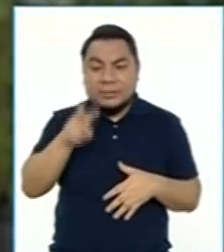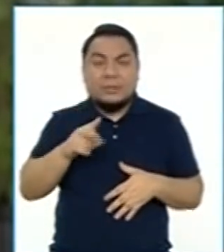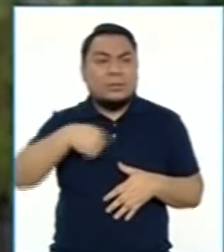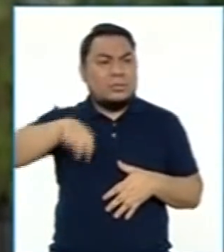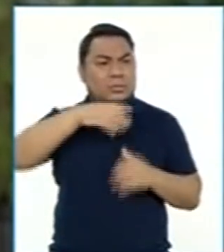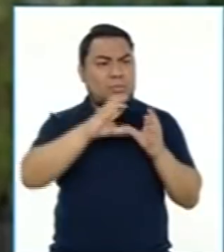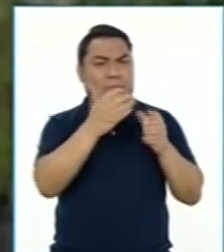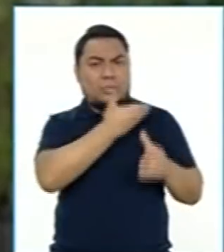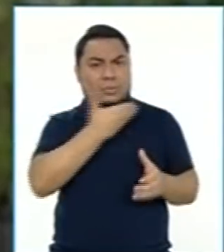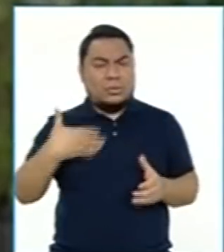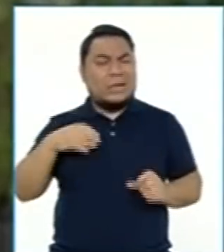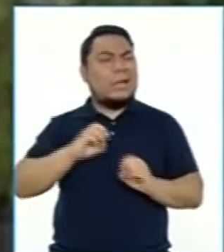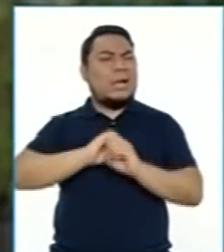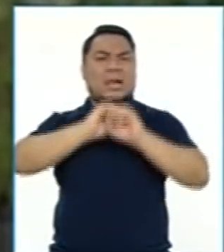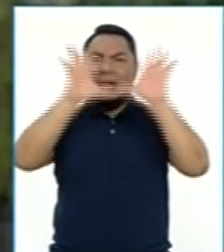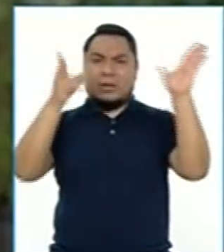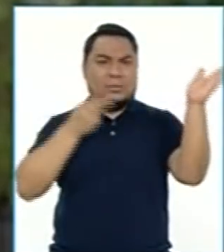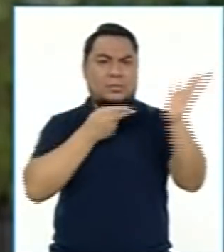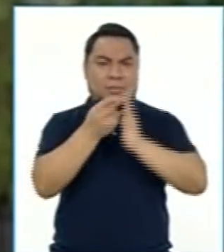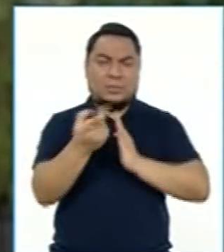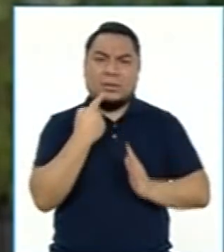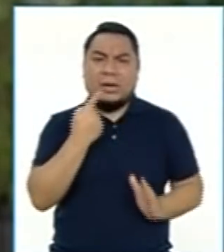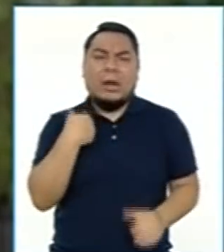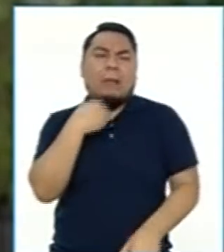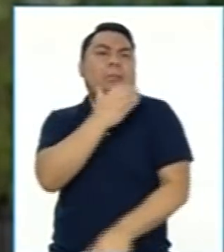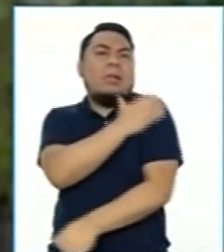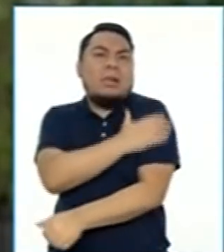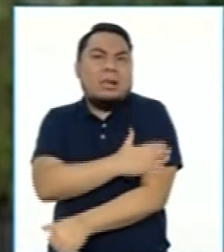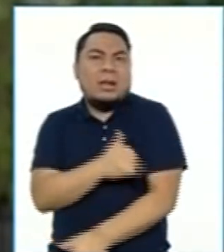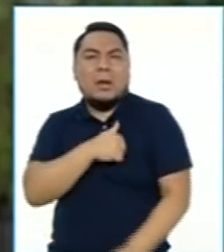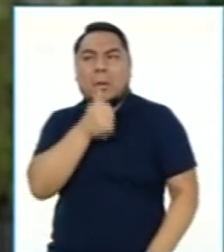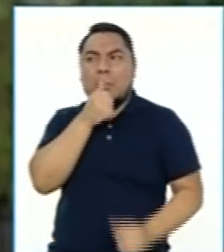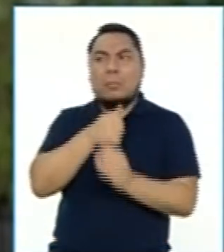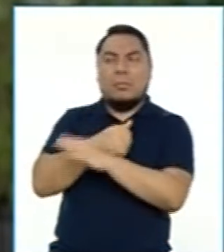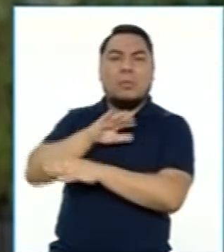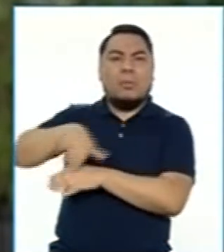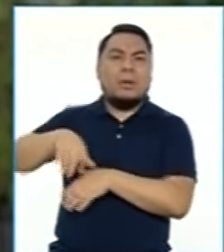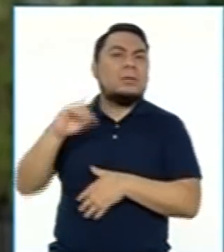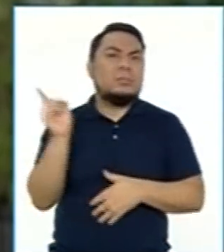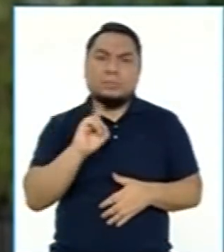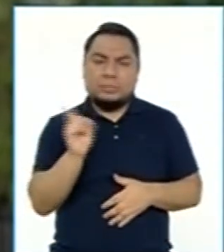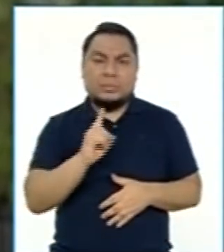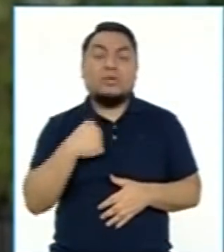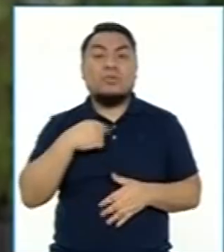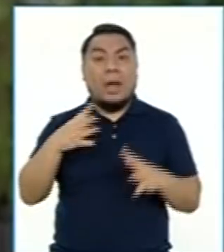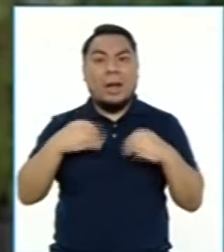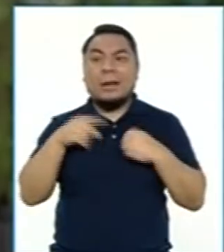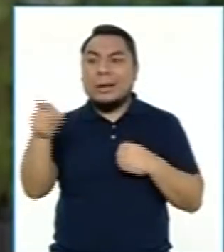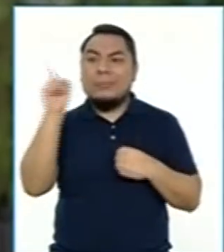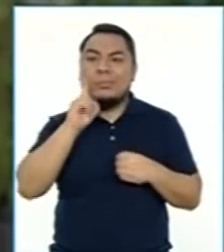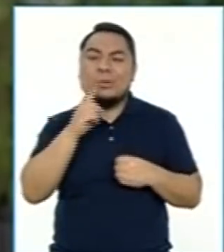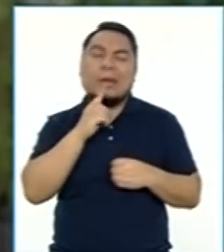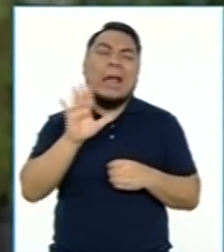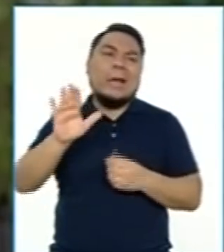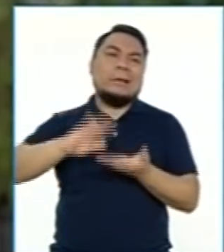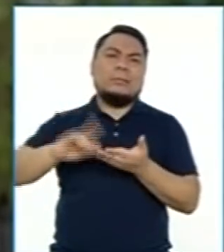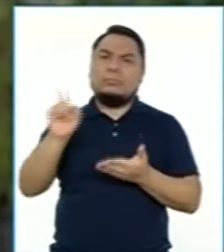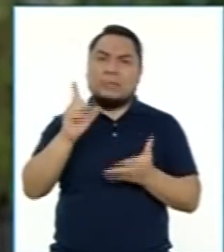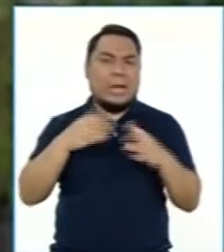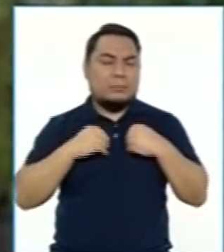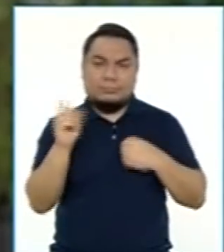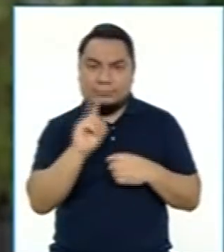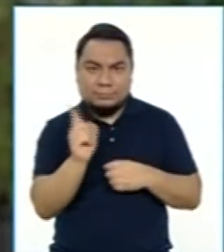transparentes y no vamos a permitir ningún acto de falta de honestidad o de falta de transparencia.